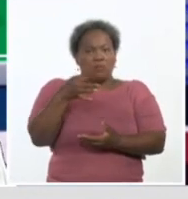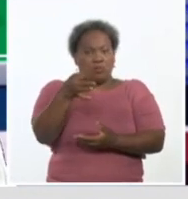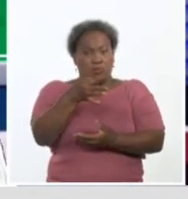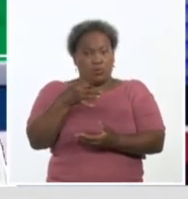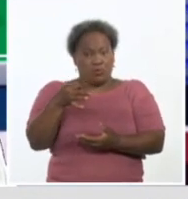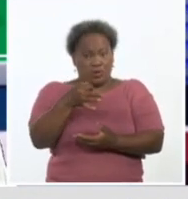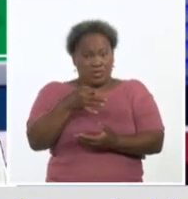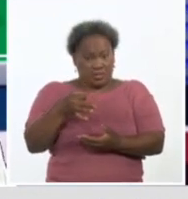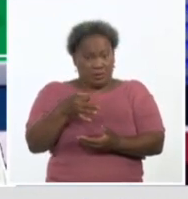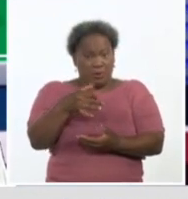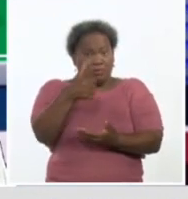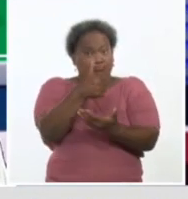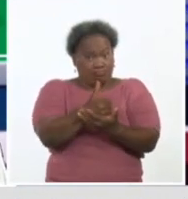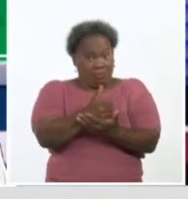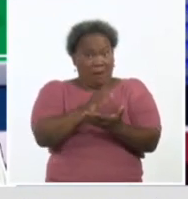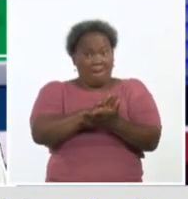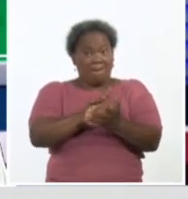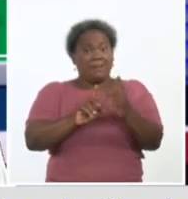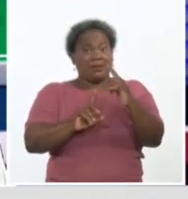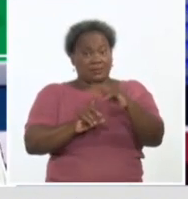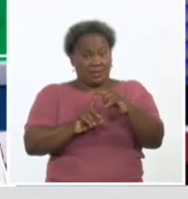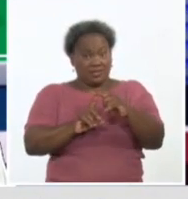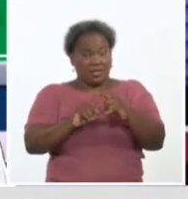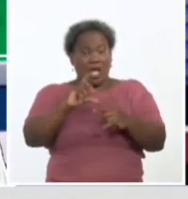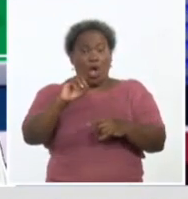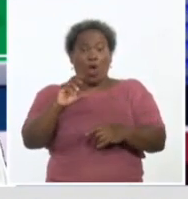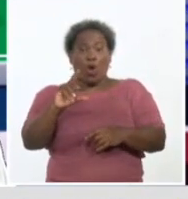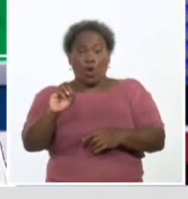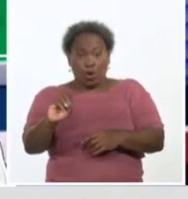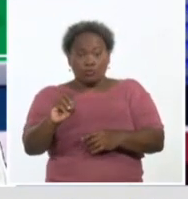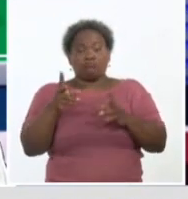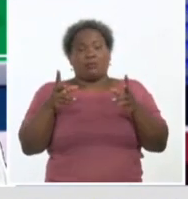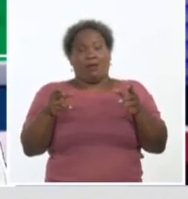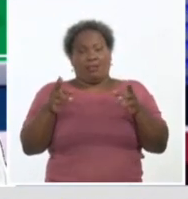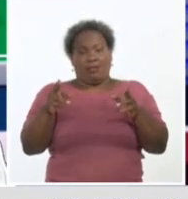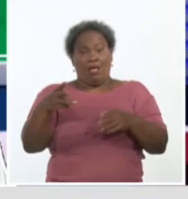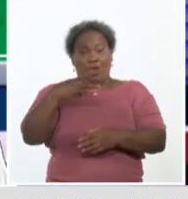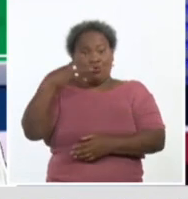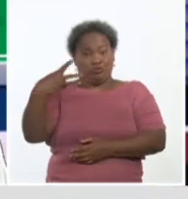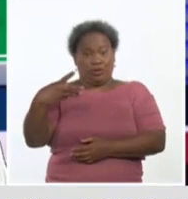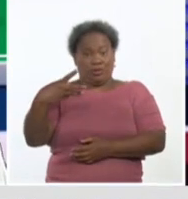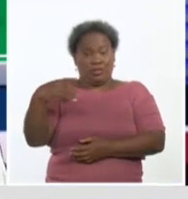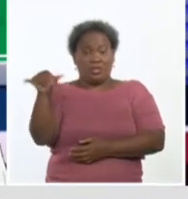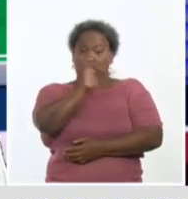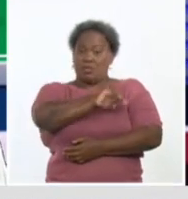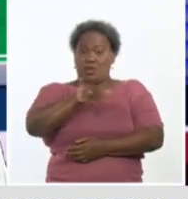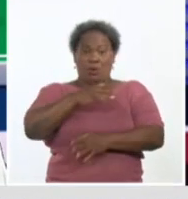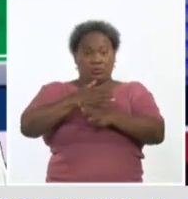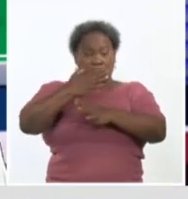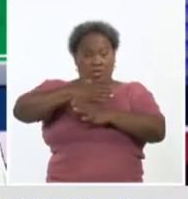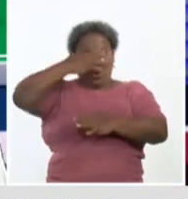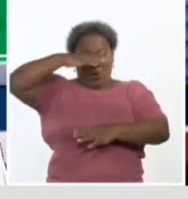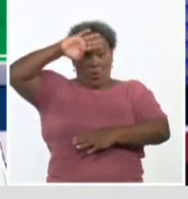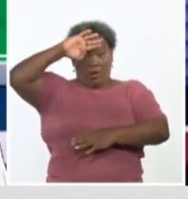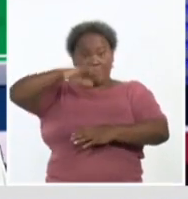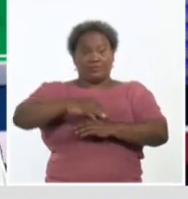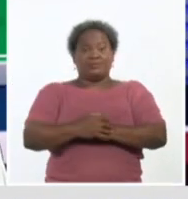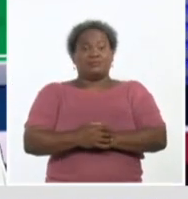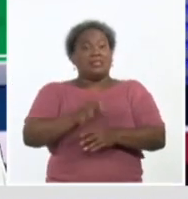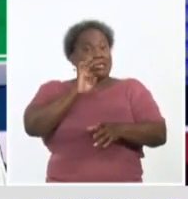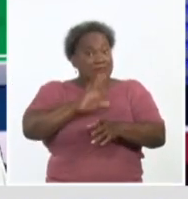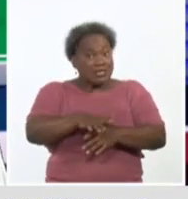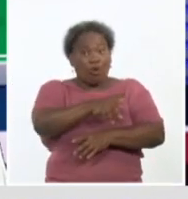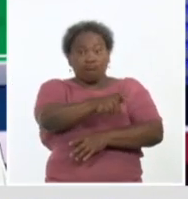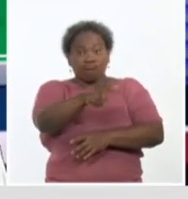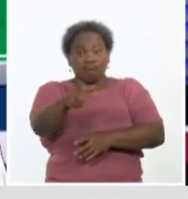el en la provincia de Santiago de Cuba, que bueno, creo que